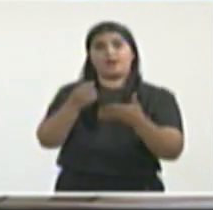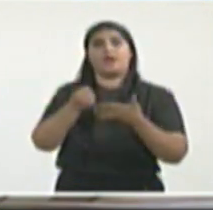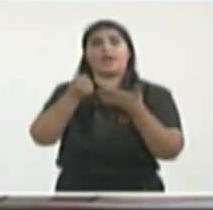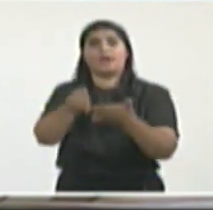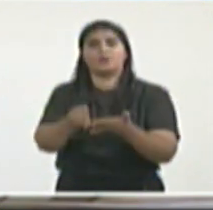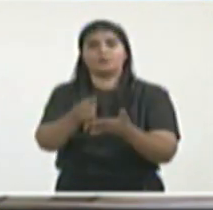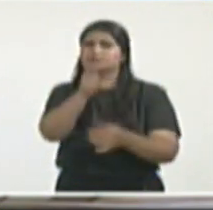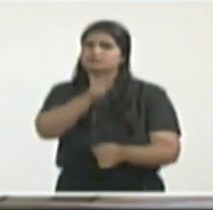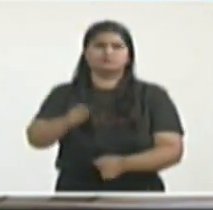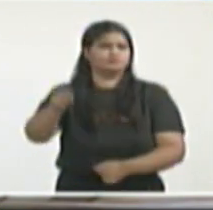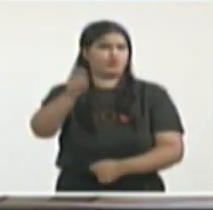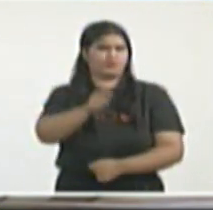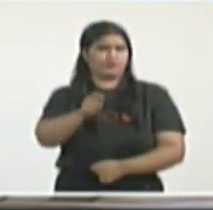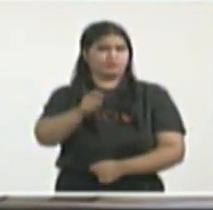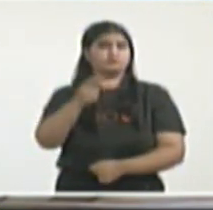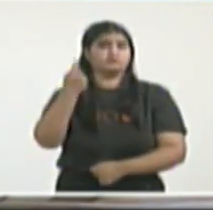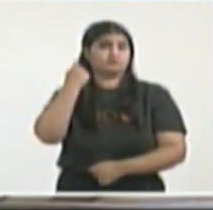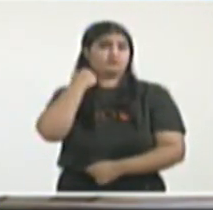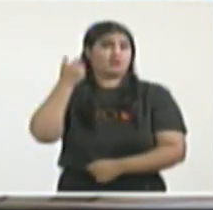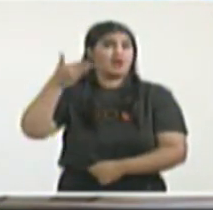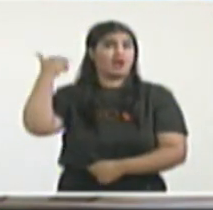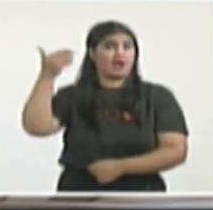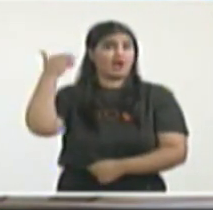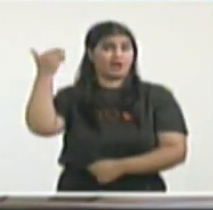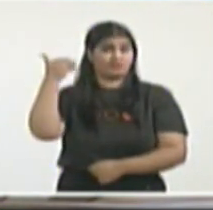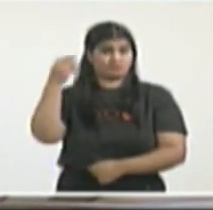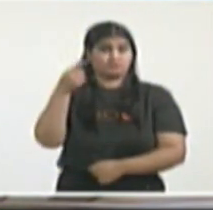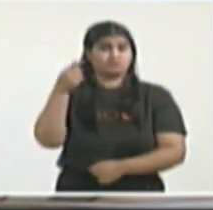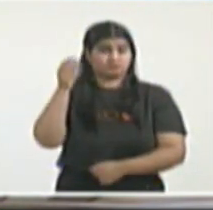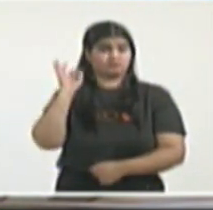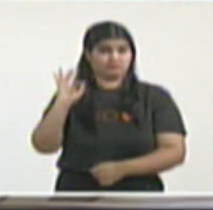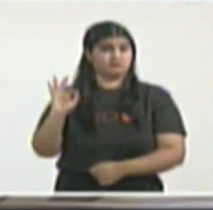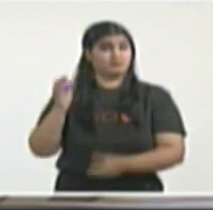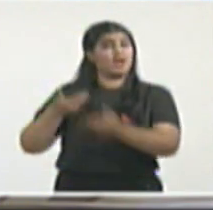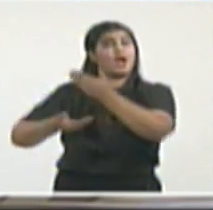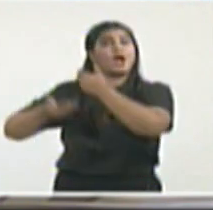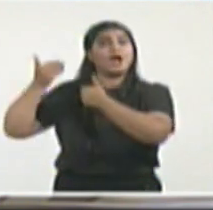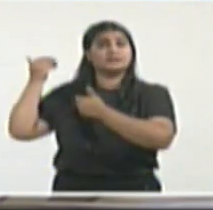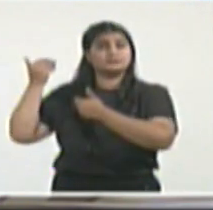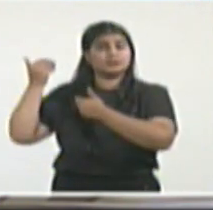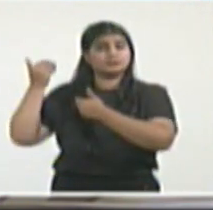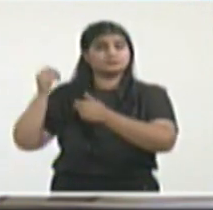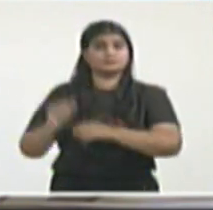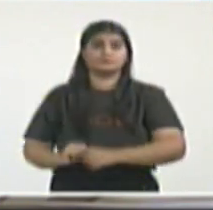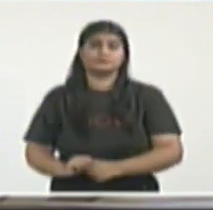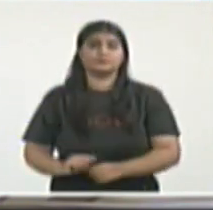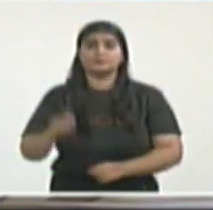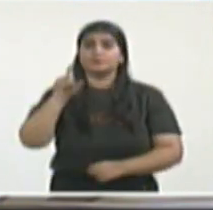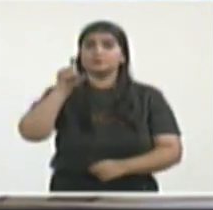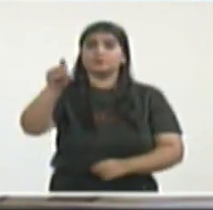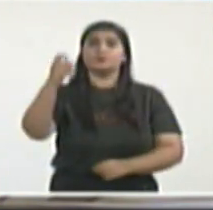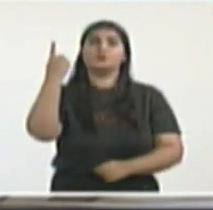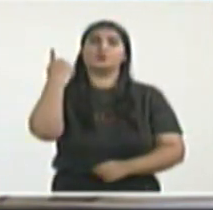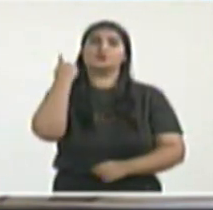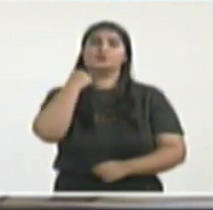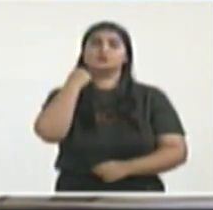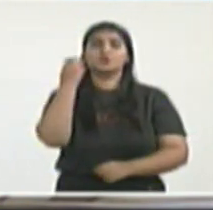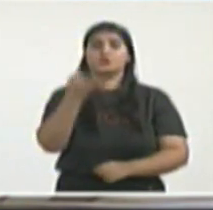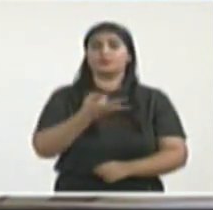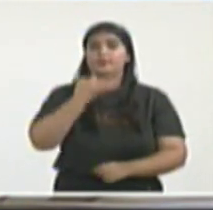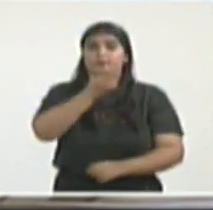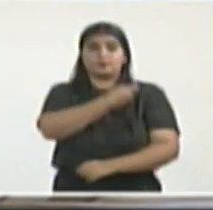del gobierno. Y como se ha explicado, en los últimos años nuestro pueblo ha sufrido un